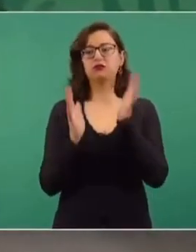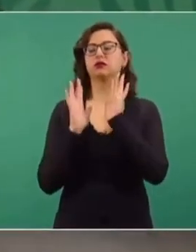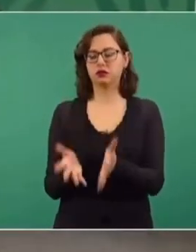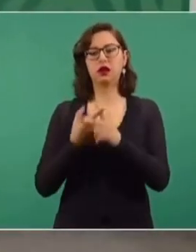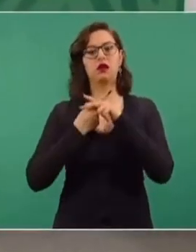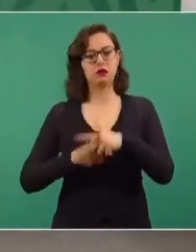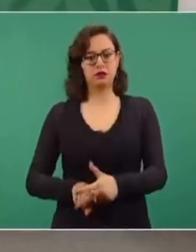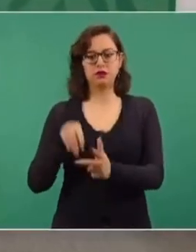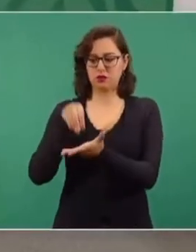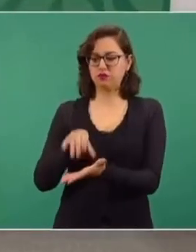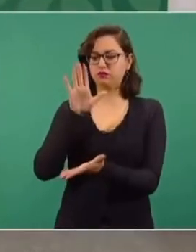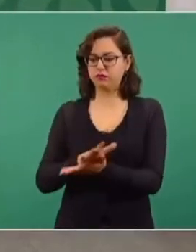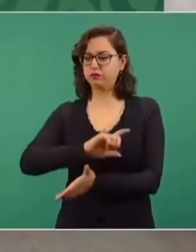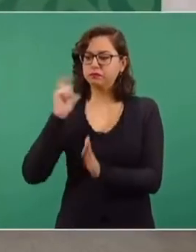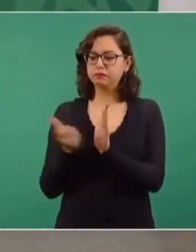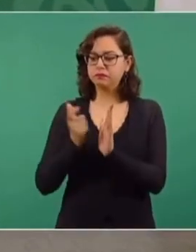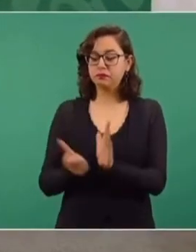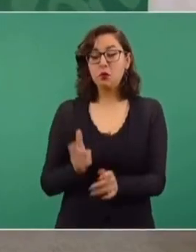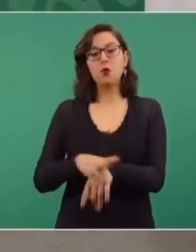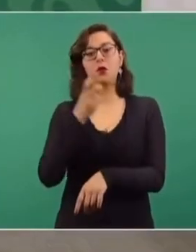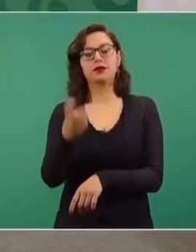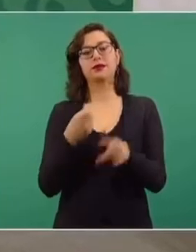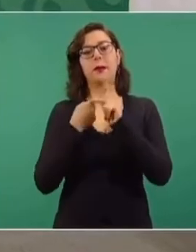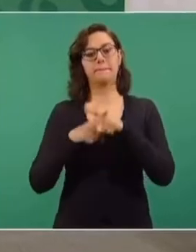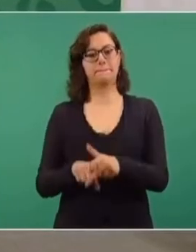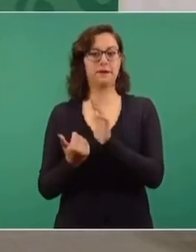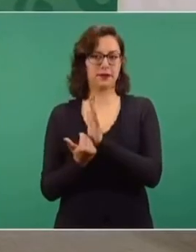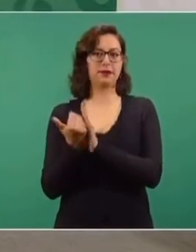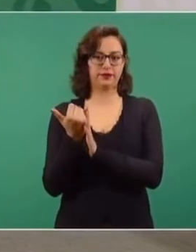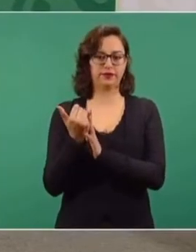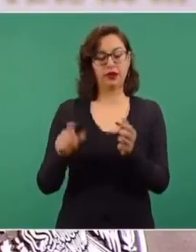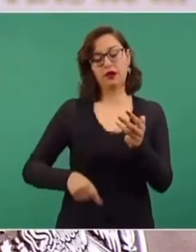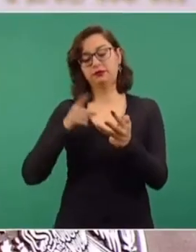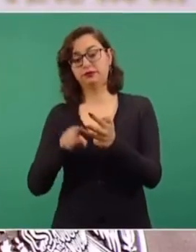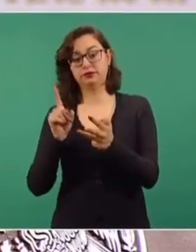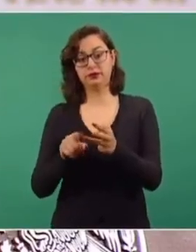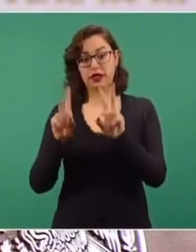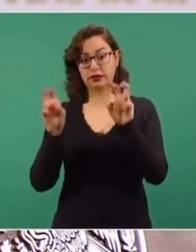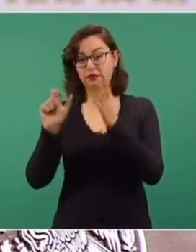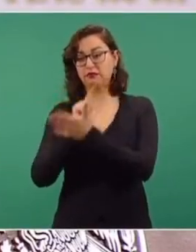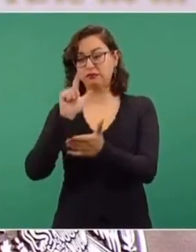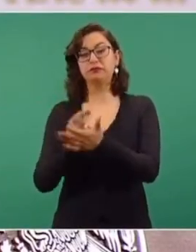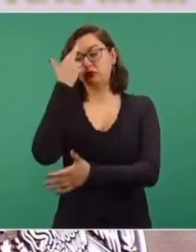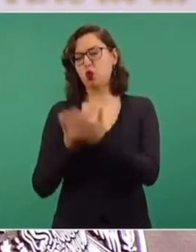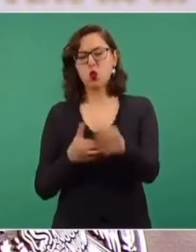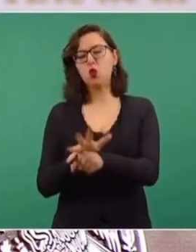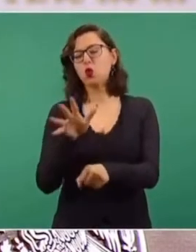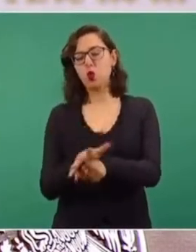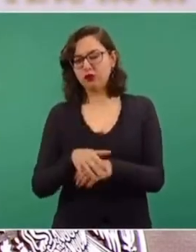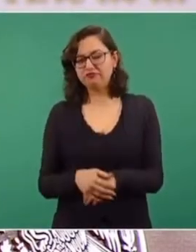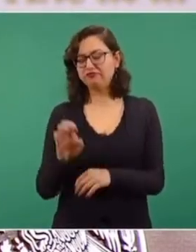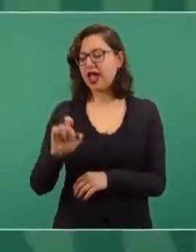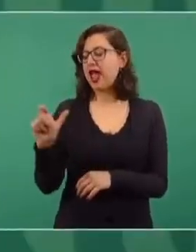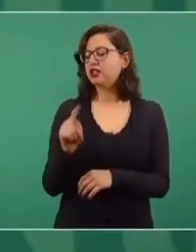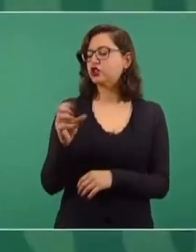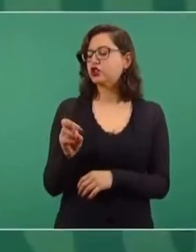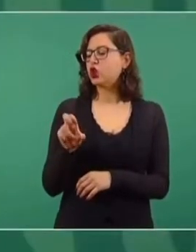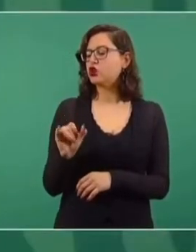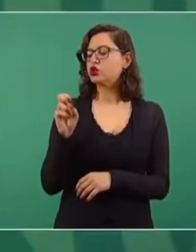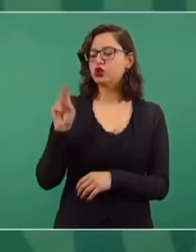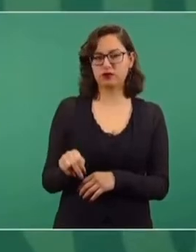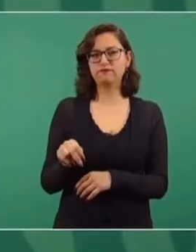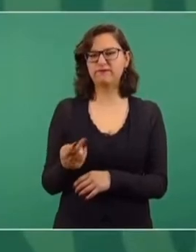un incremento y el otro delito es extorsión, son los tres, tenemos aumentos. Todo lo demás,